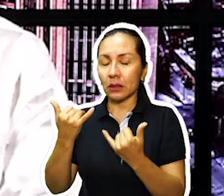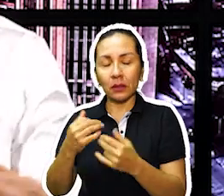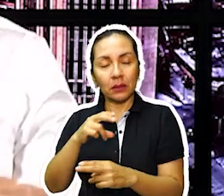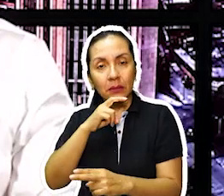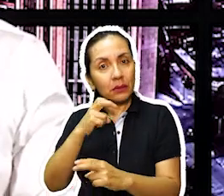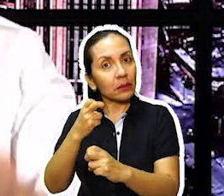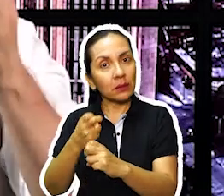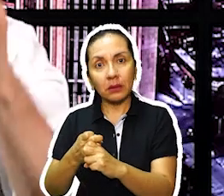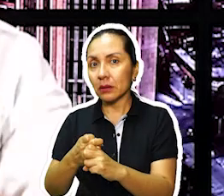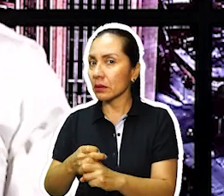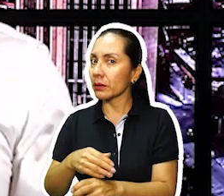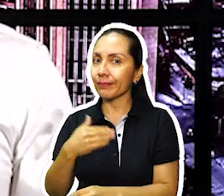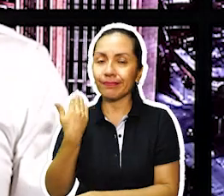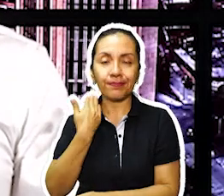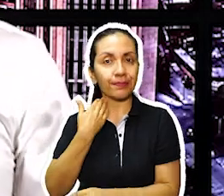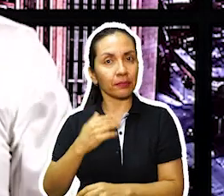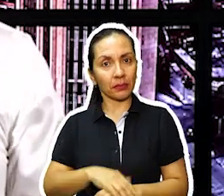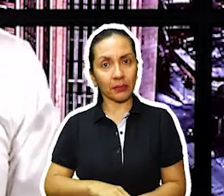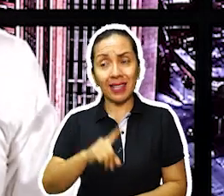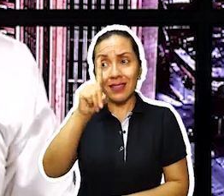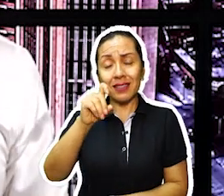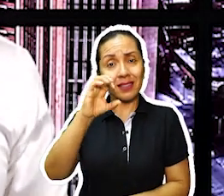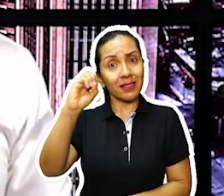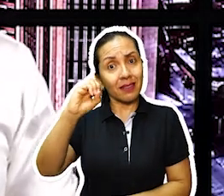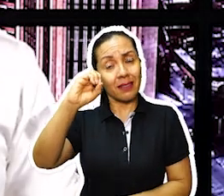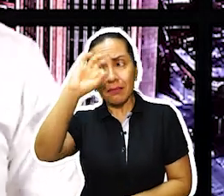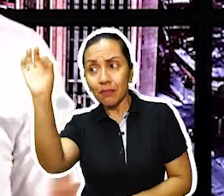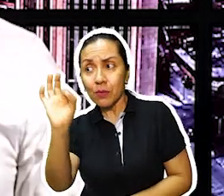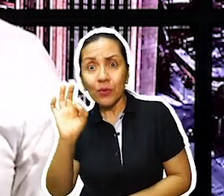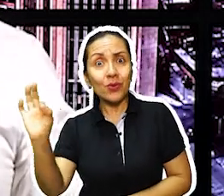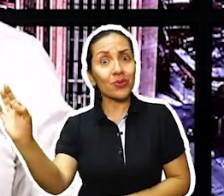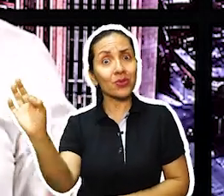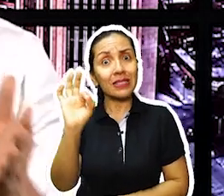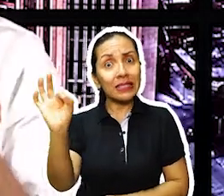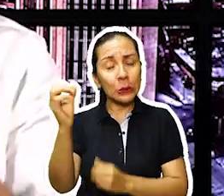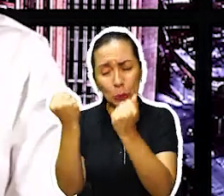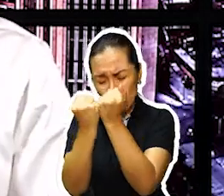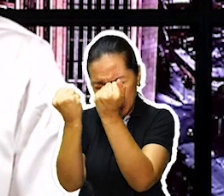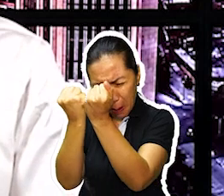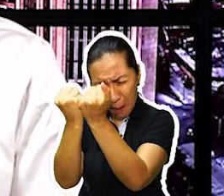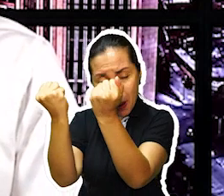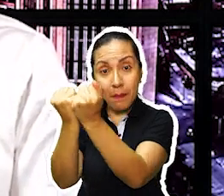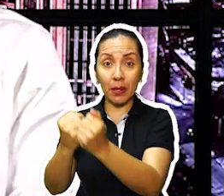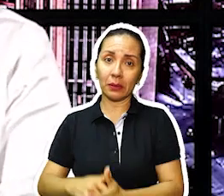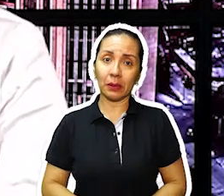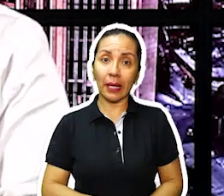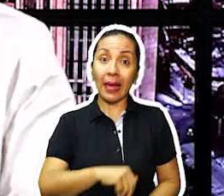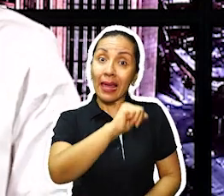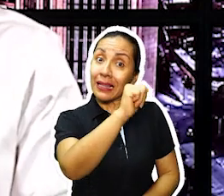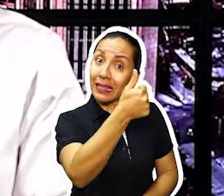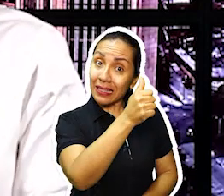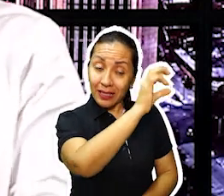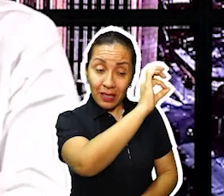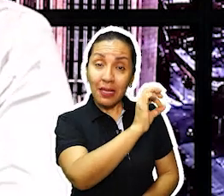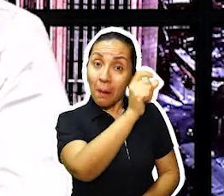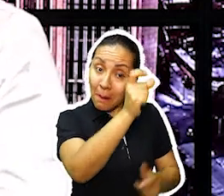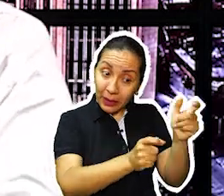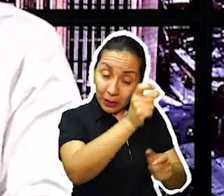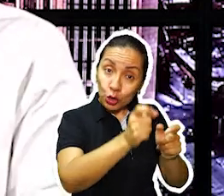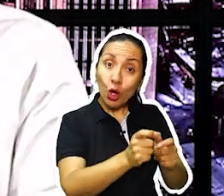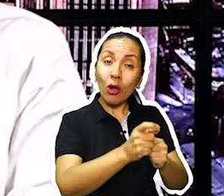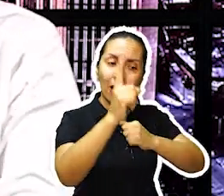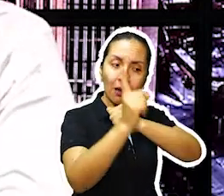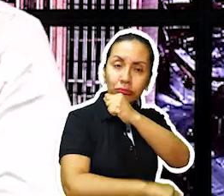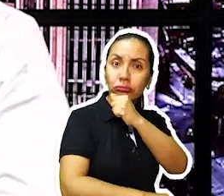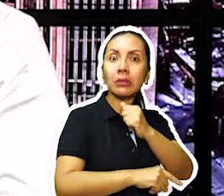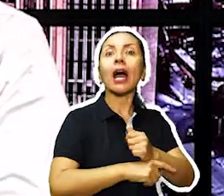Es realmente un fracaso. El 60% de hacinamiento, así lo indica, de 10 personas que han sido